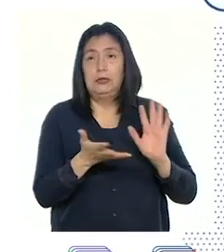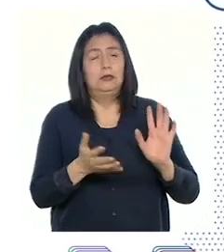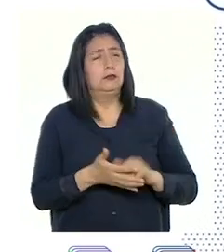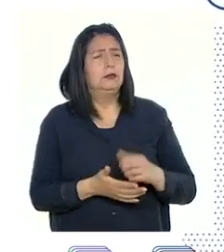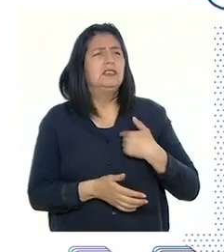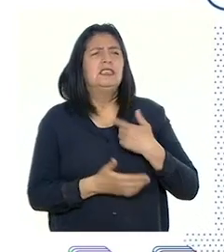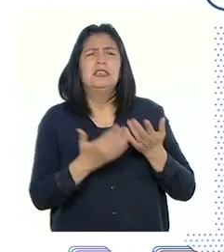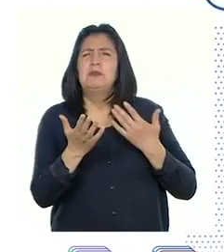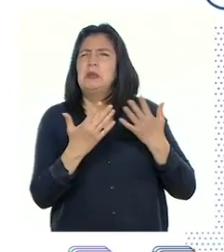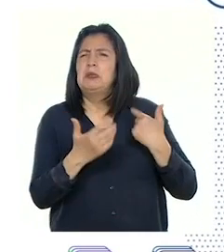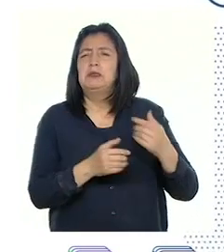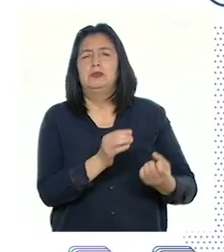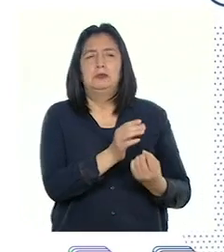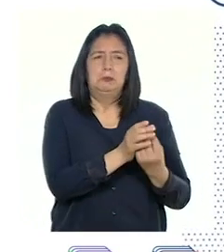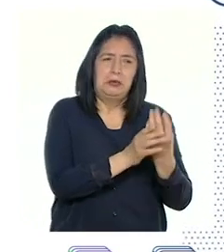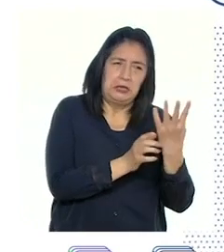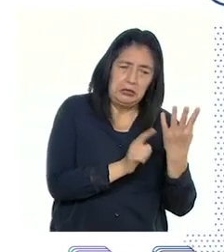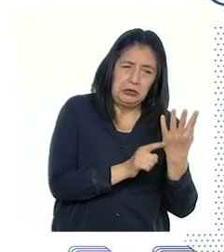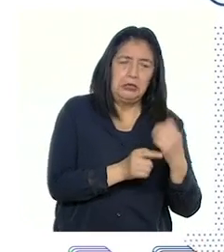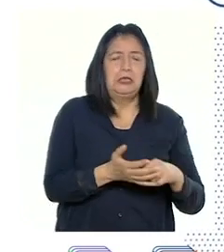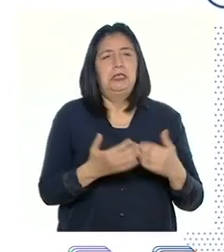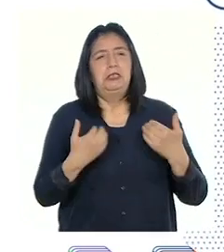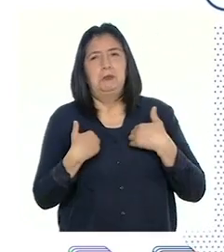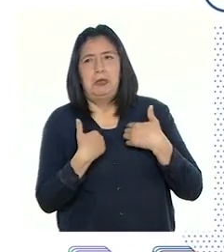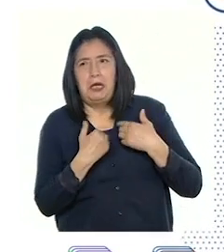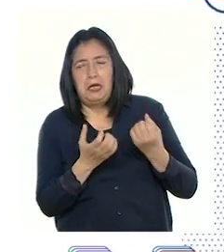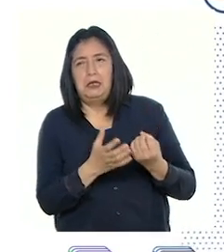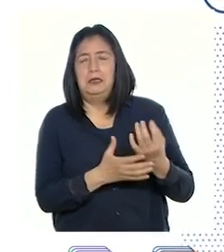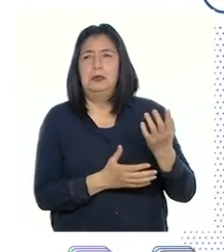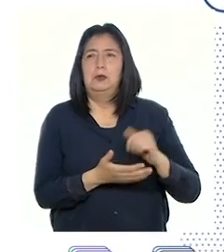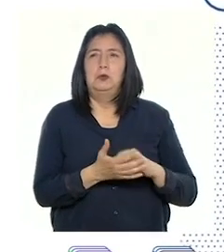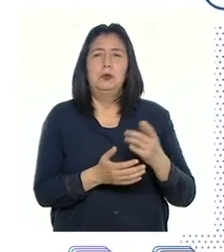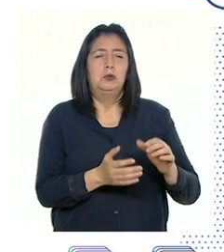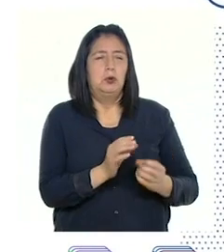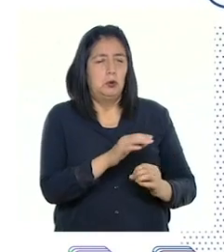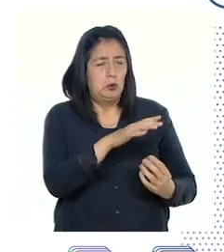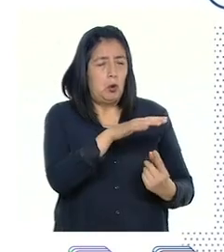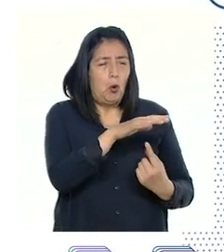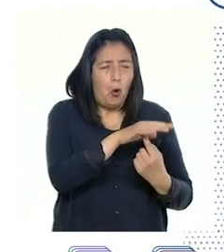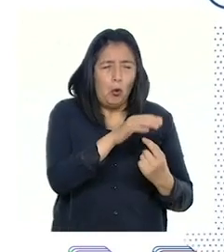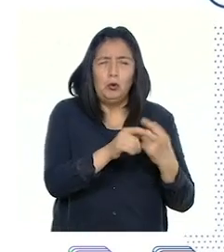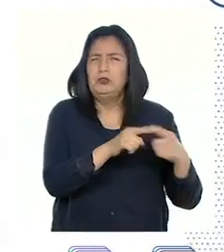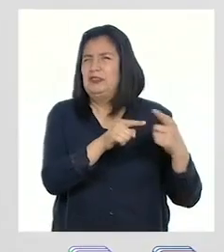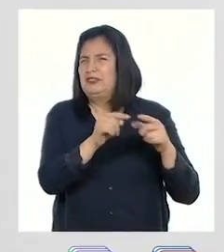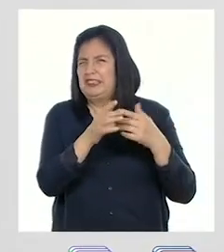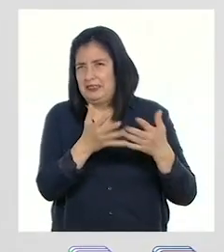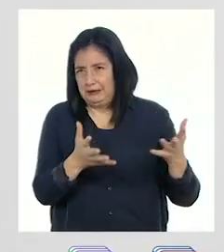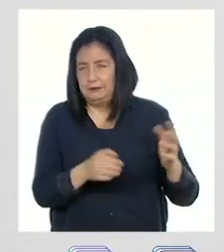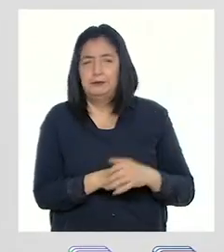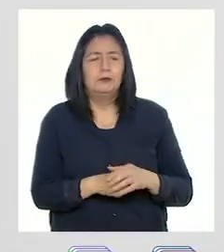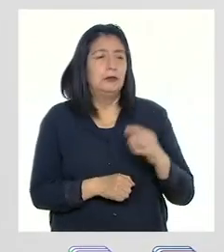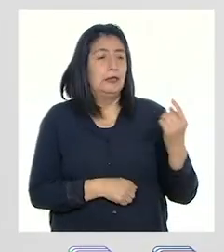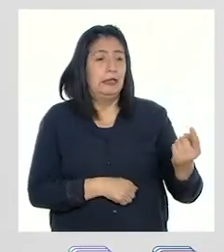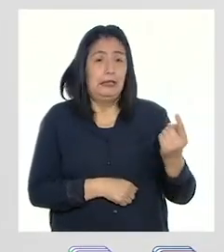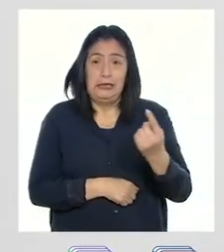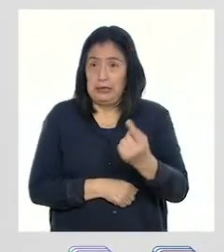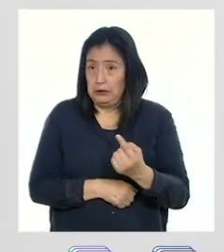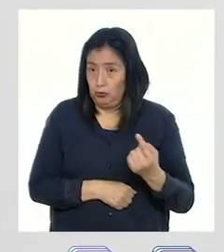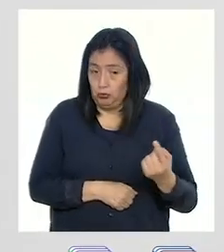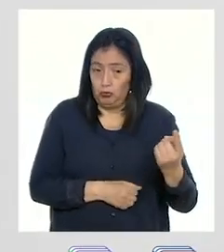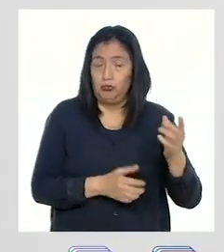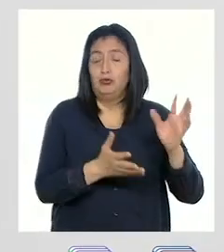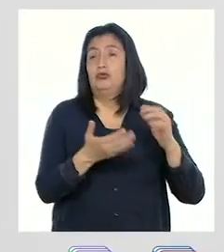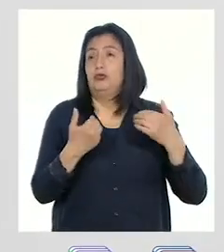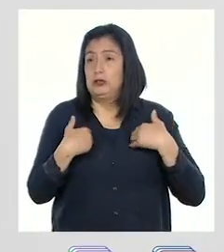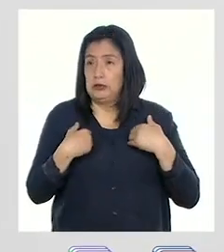Estamos hablando de las plantas, los animales, los hongos, entre otros. Cada uno de ellos